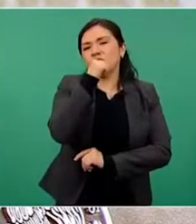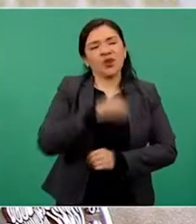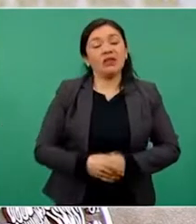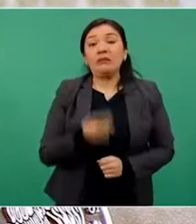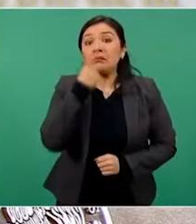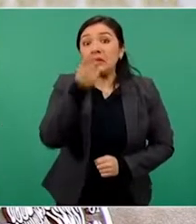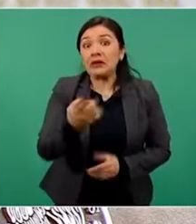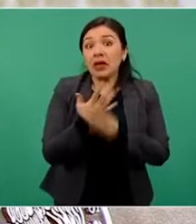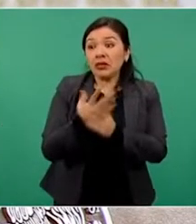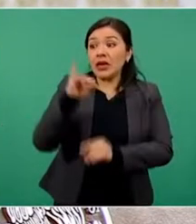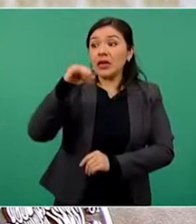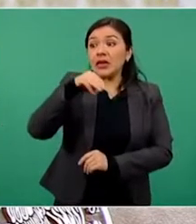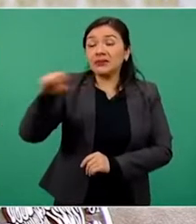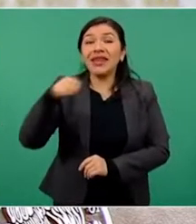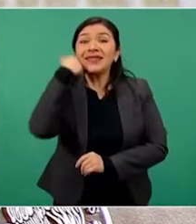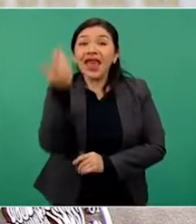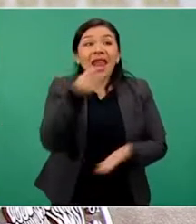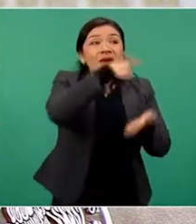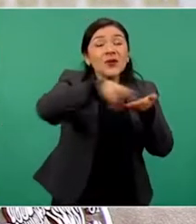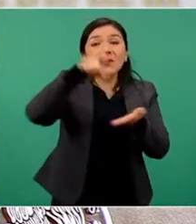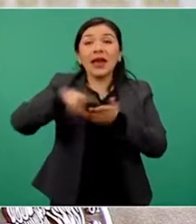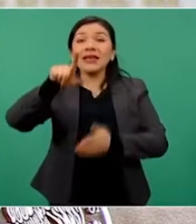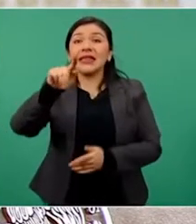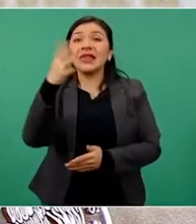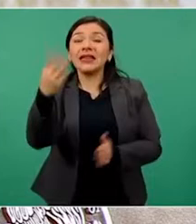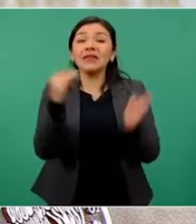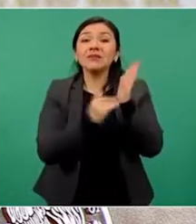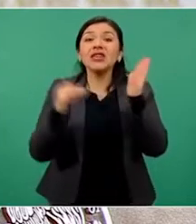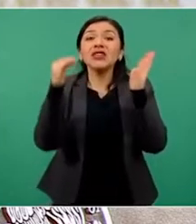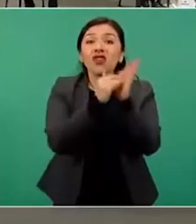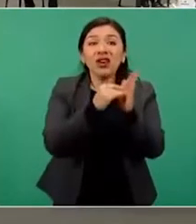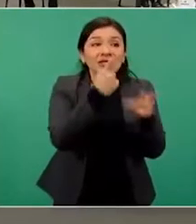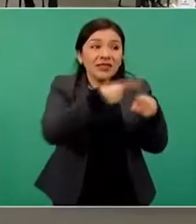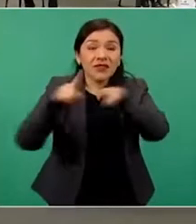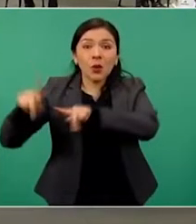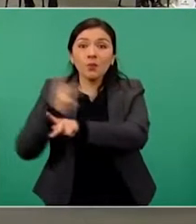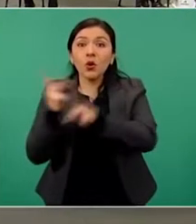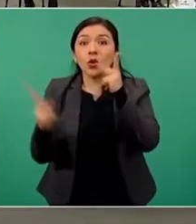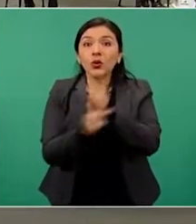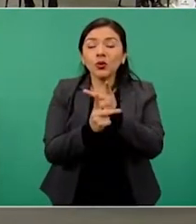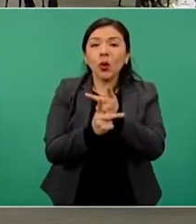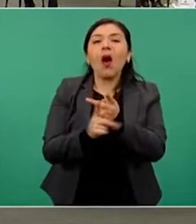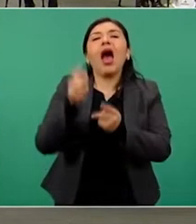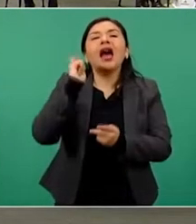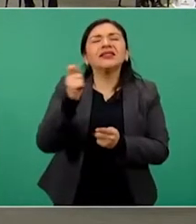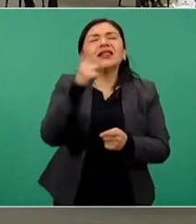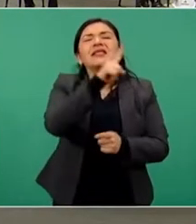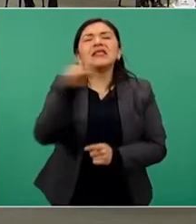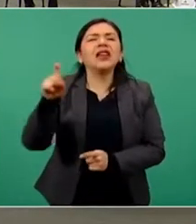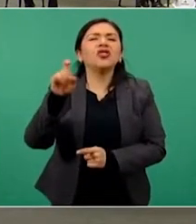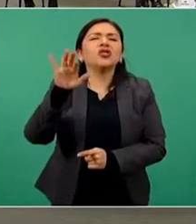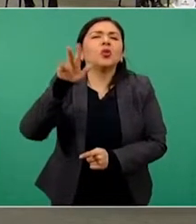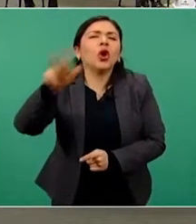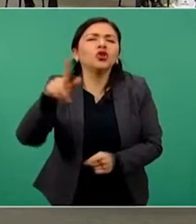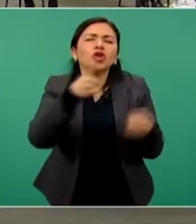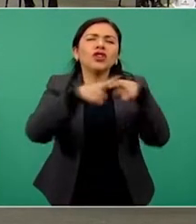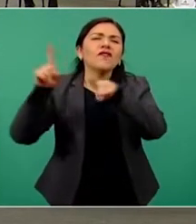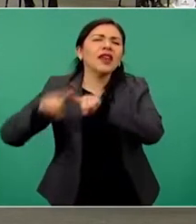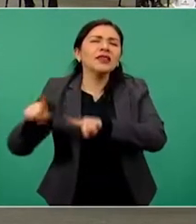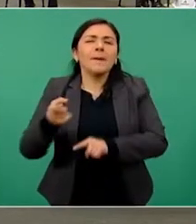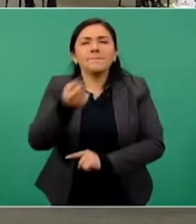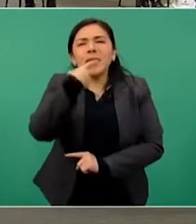el IMSS buscó adquirir 73 millones de piezas de 158 medicamentos, vitaminas,